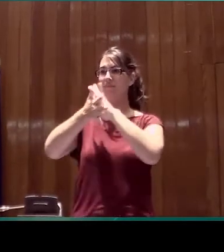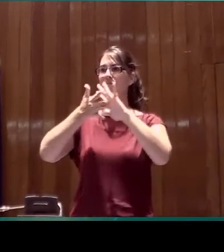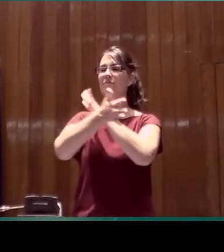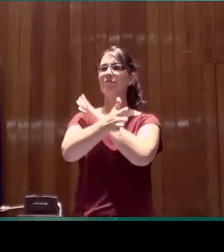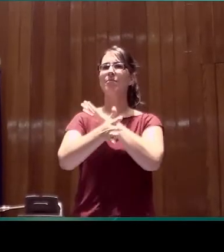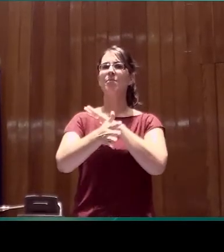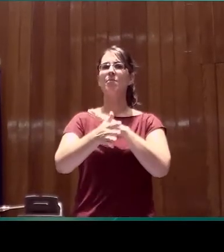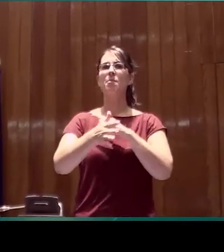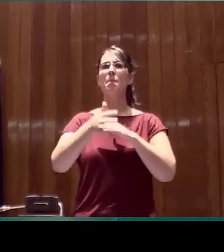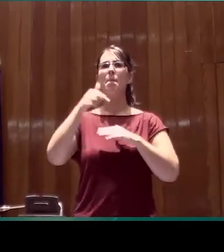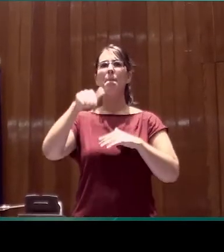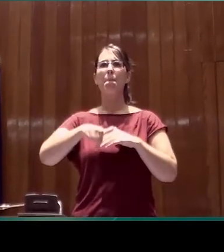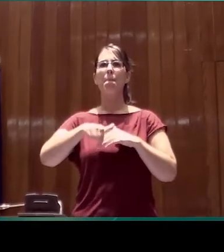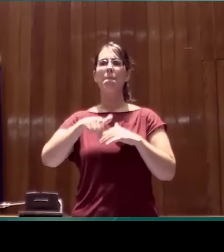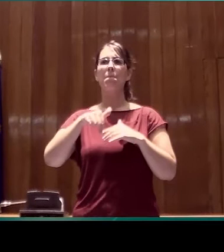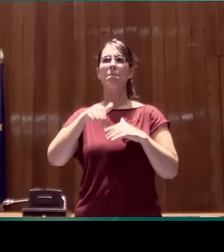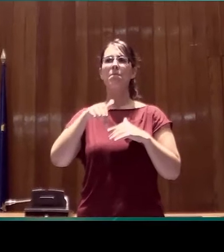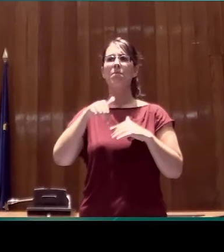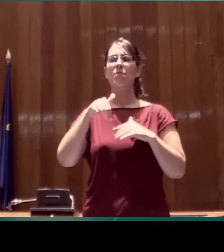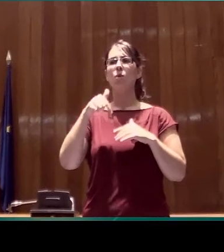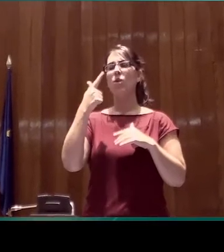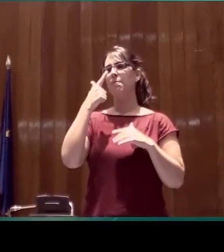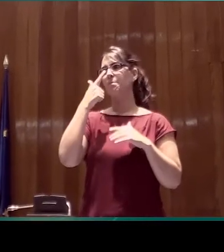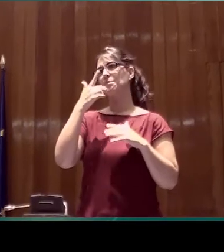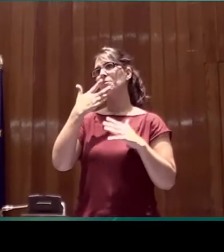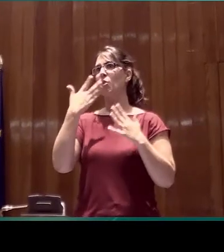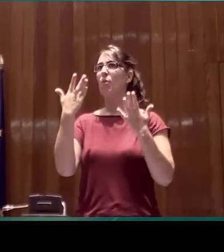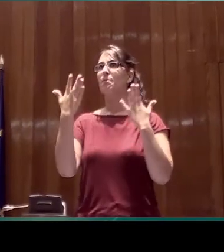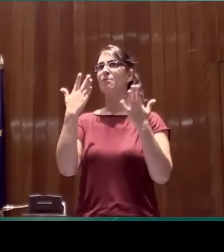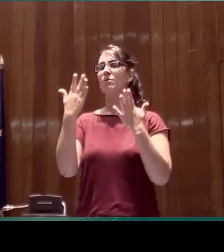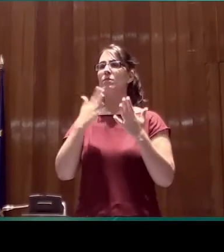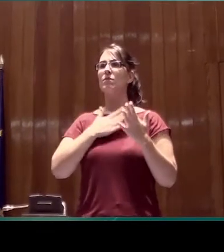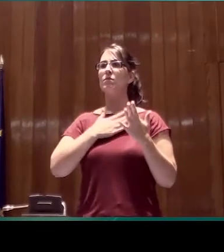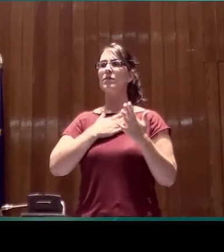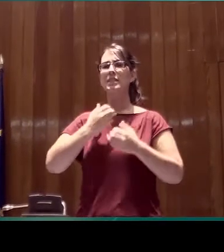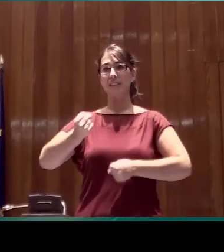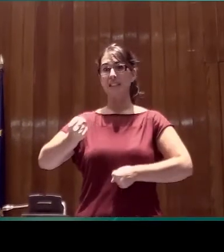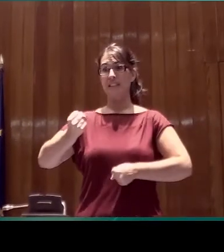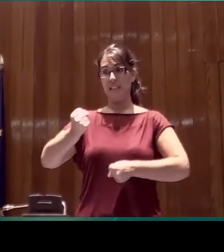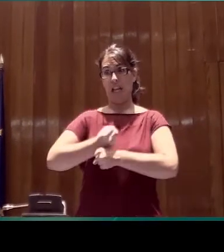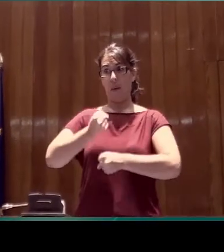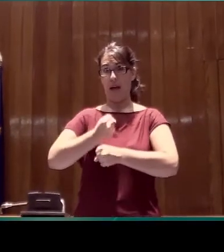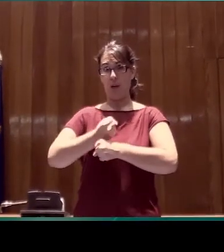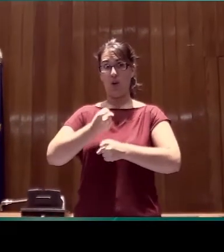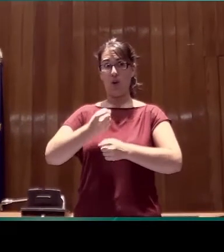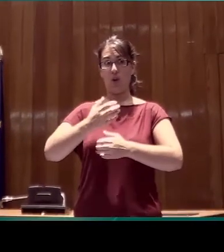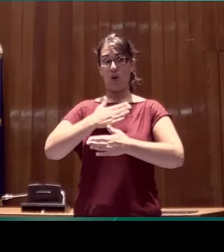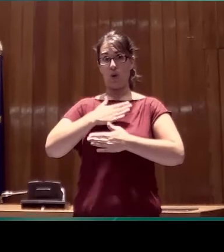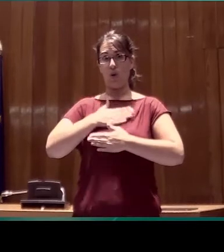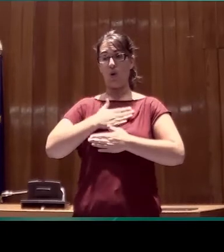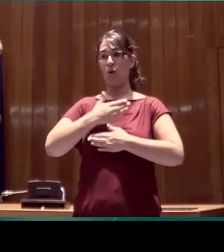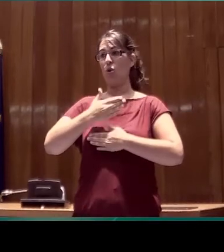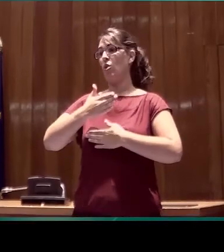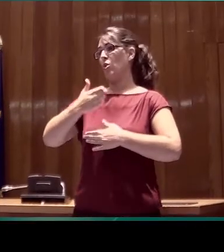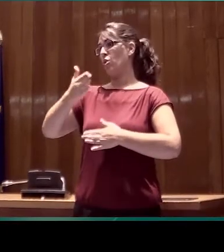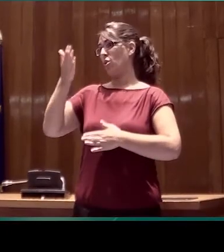lo que es una fase bastante preliminar de un trabajo que se plantea como